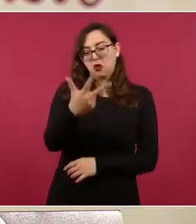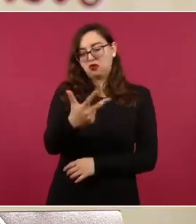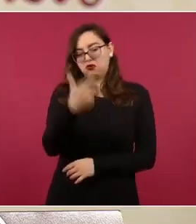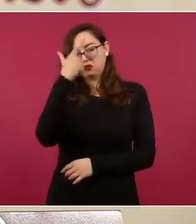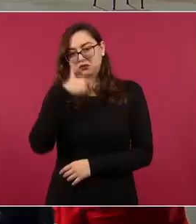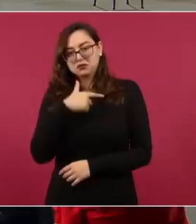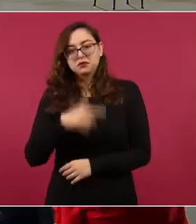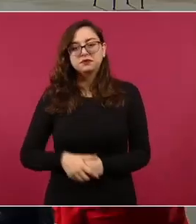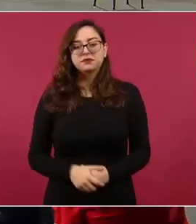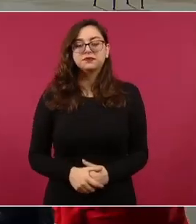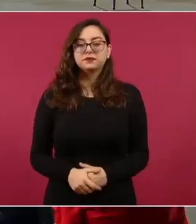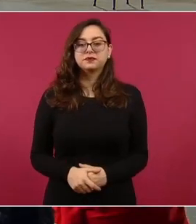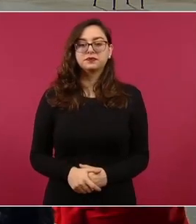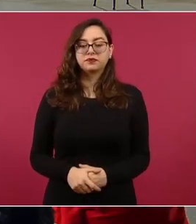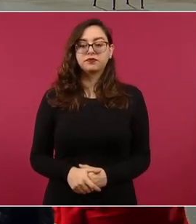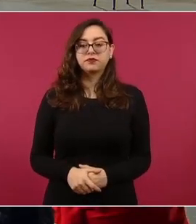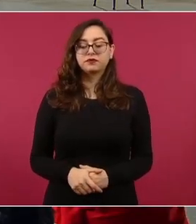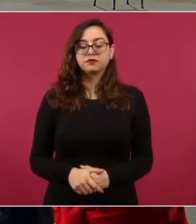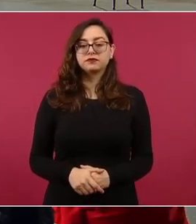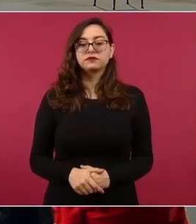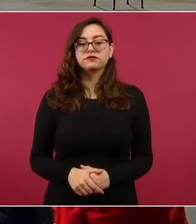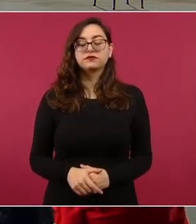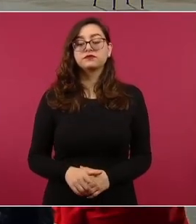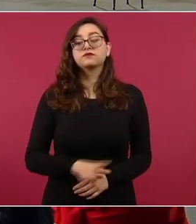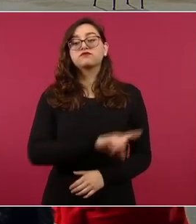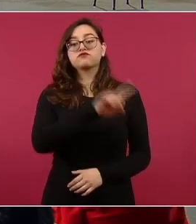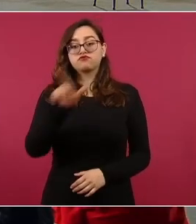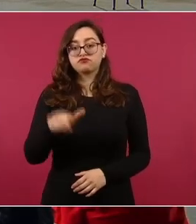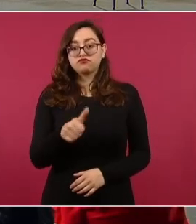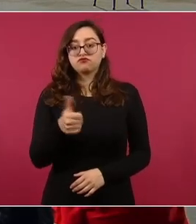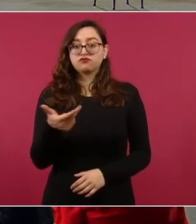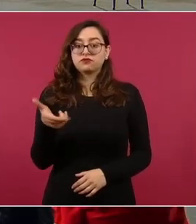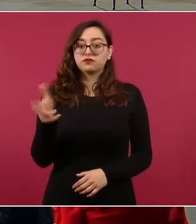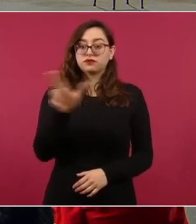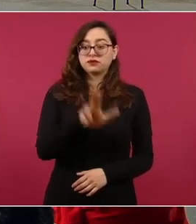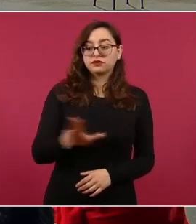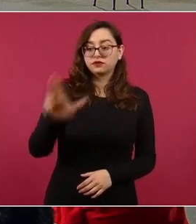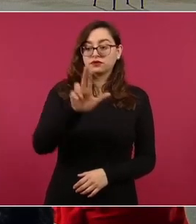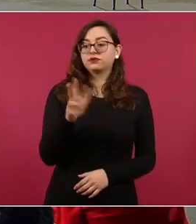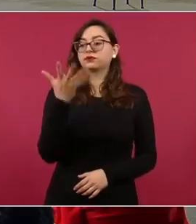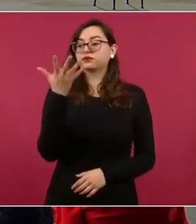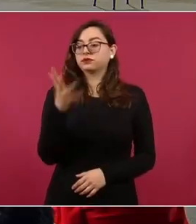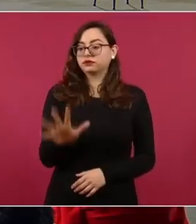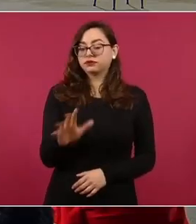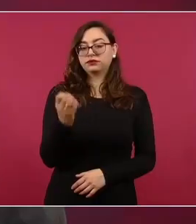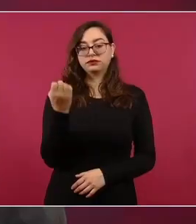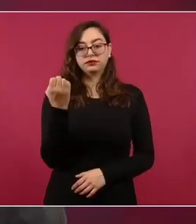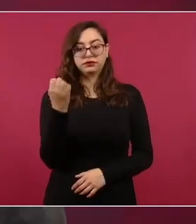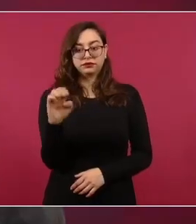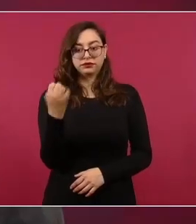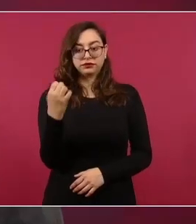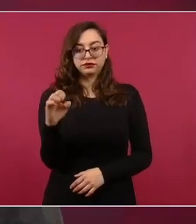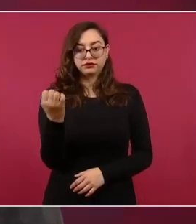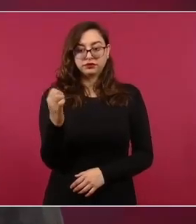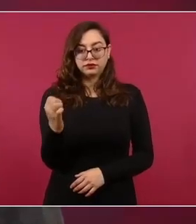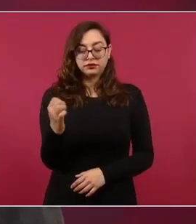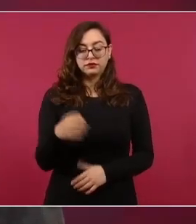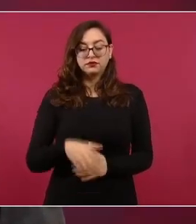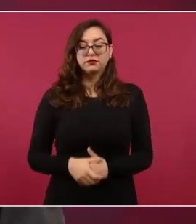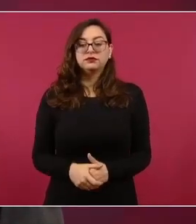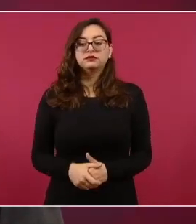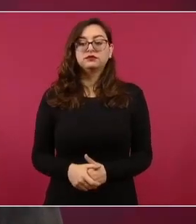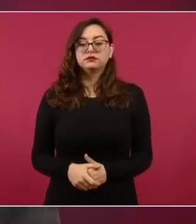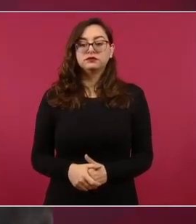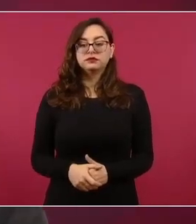hora. Para el día martes, martes 10 de enero, tendremos